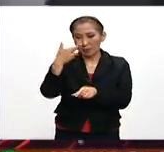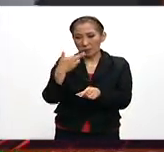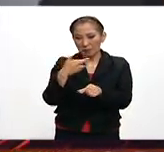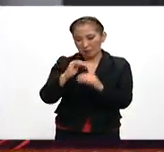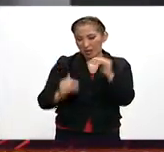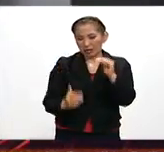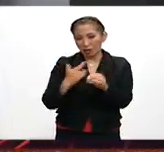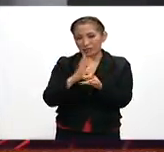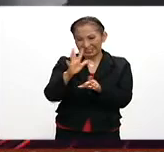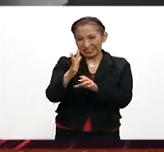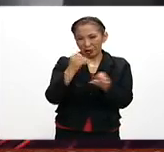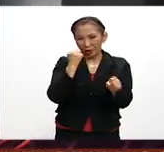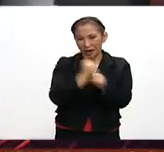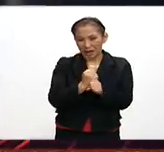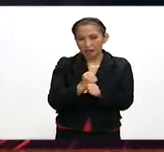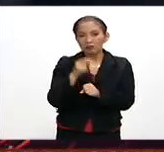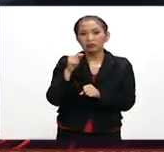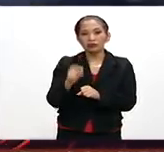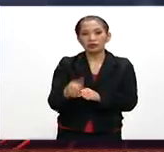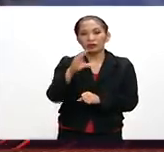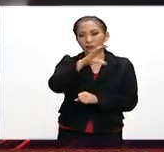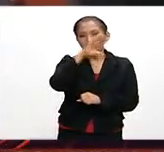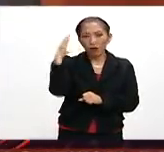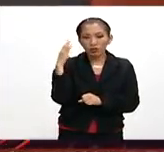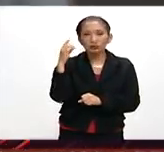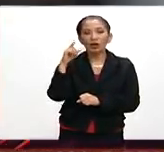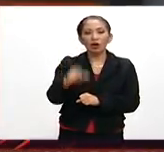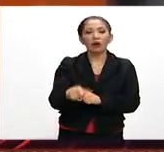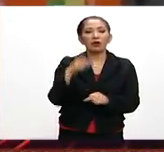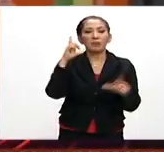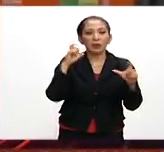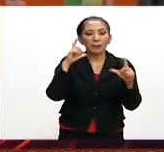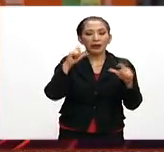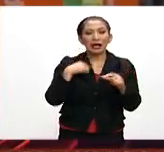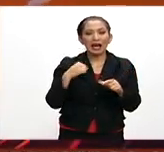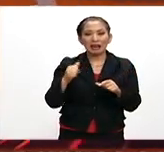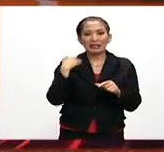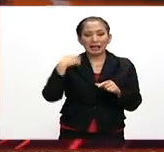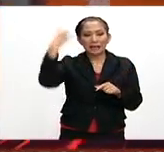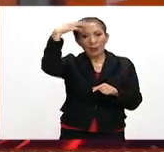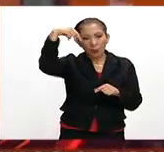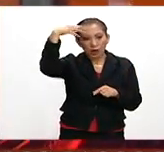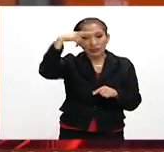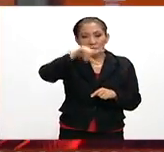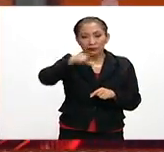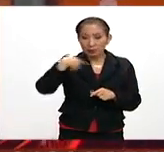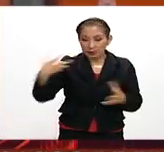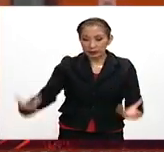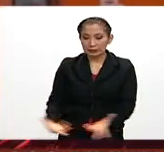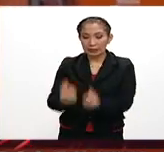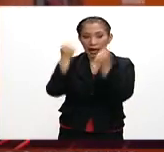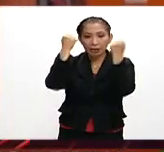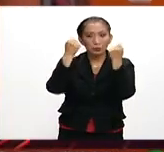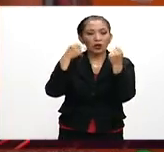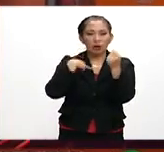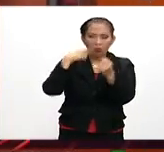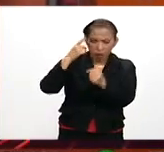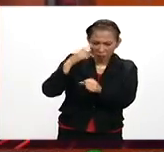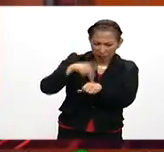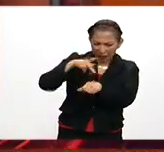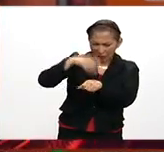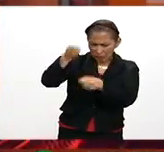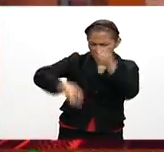de cinco años, a quien veíamos ahí, quien vemos en la foto, fue fotografiado en la parte trasera de una ambulancia después de haber sido rescatado de los